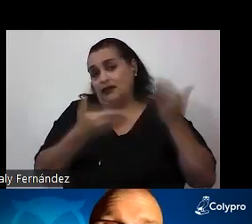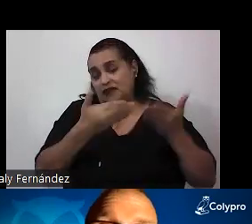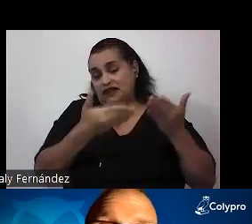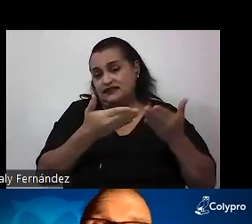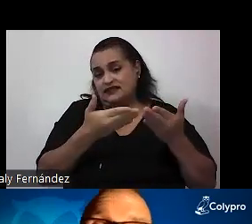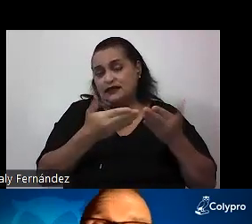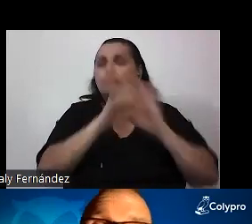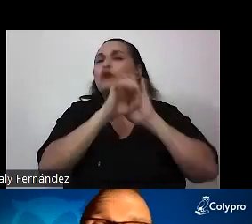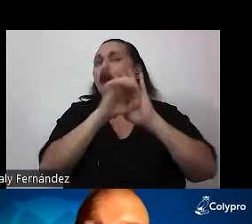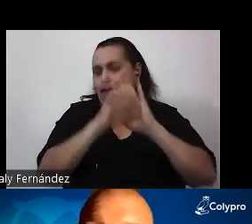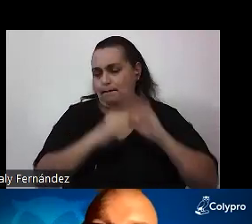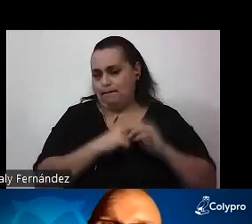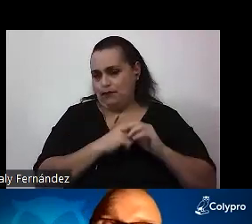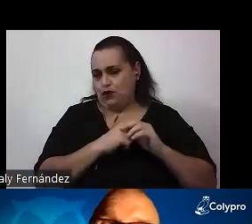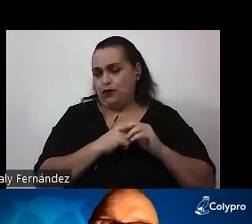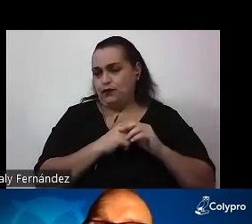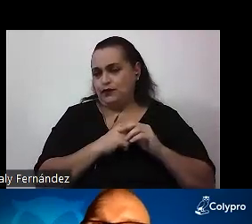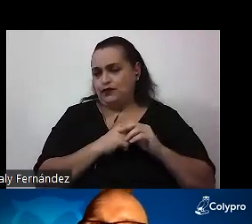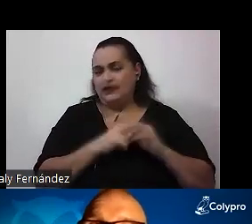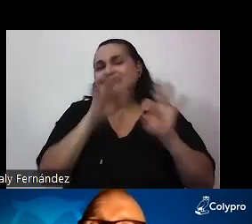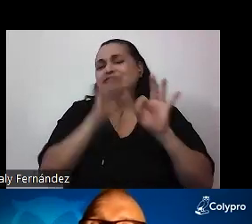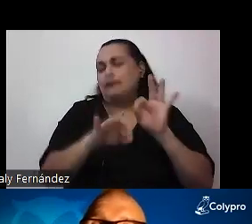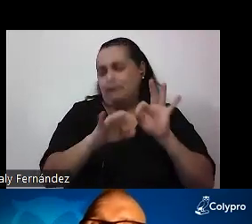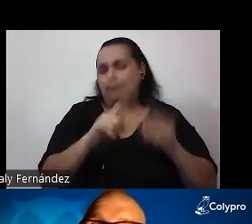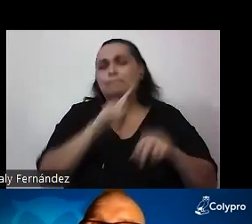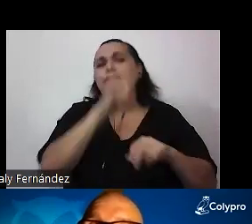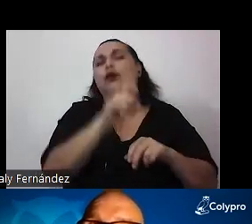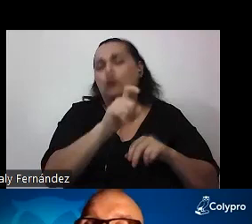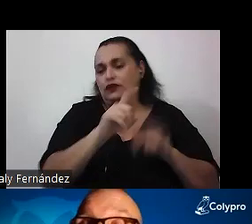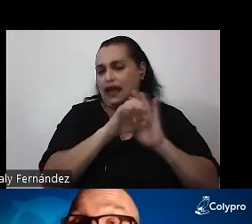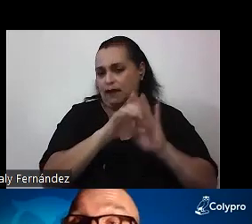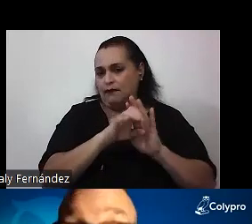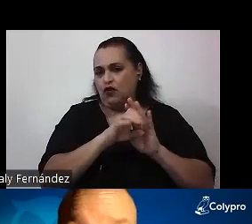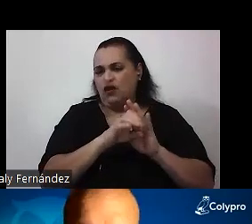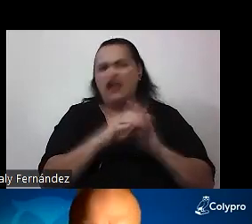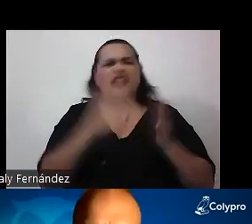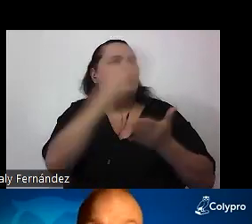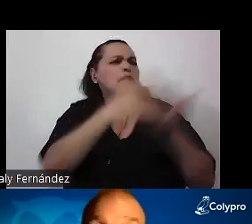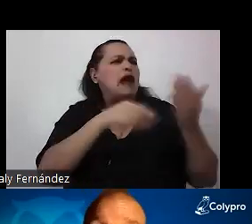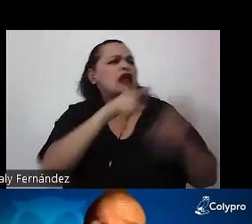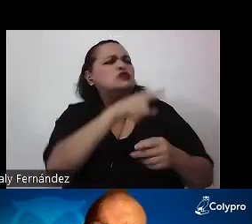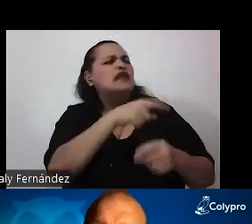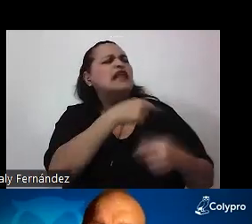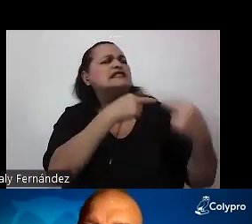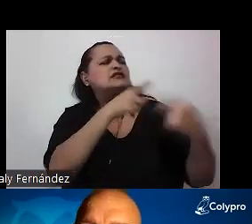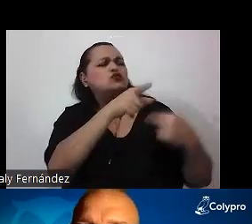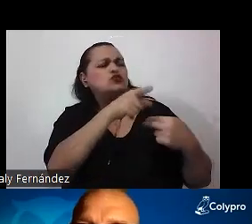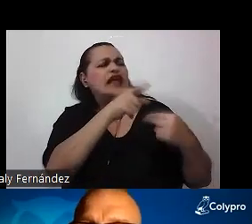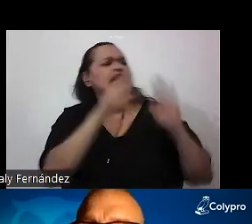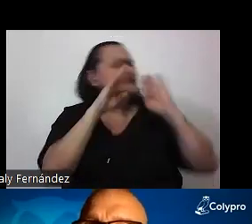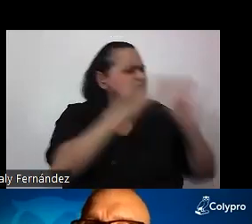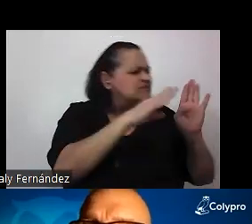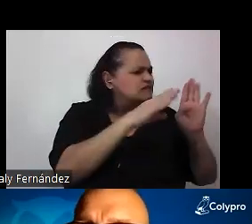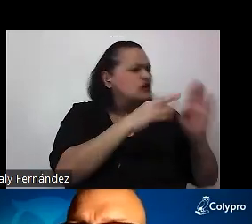por ponerlo en términos así muy simplistas, de parte de quién están, de Rusia o de Ucrania,